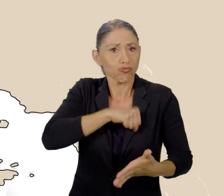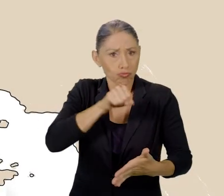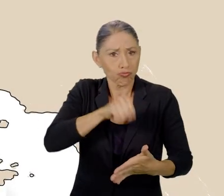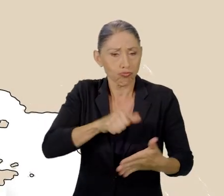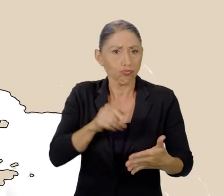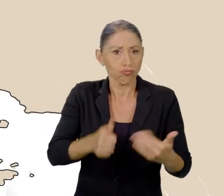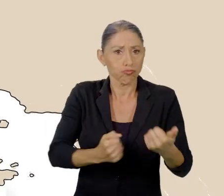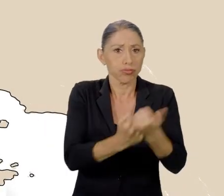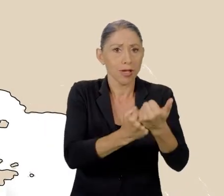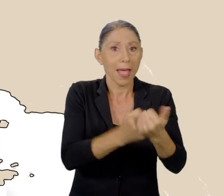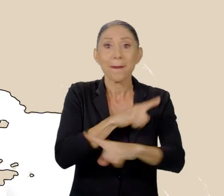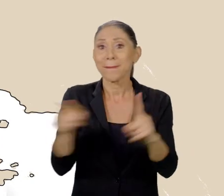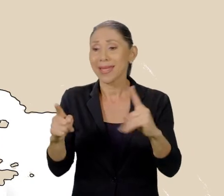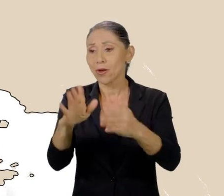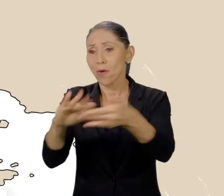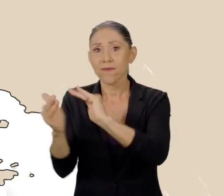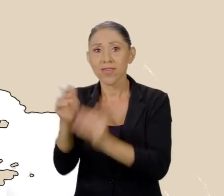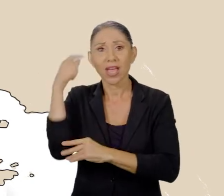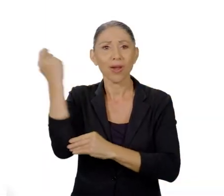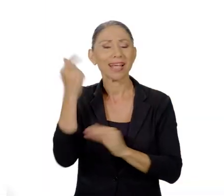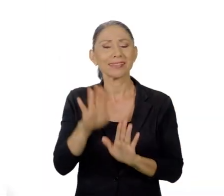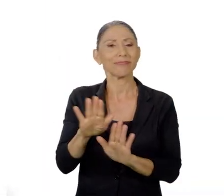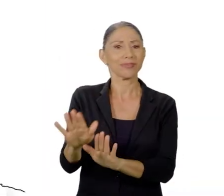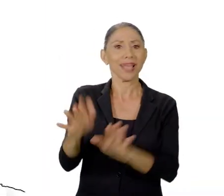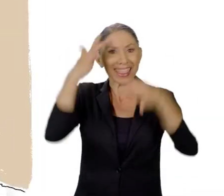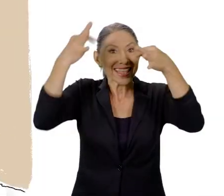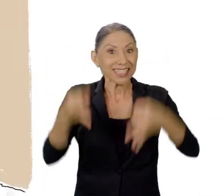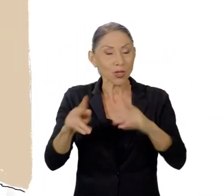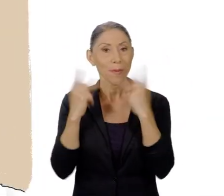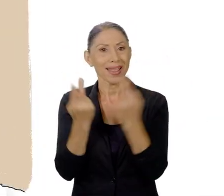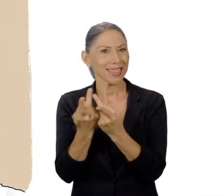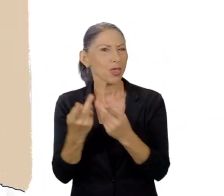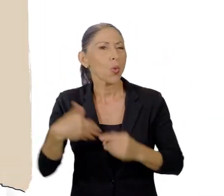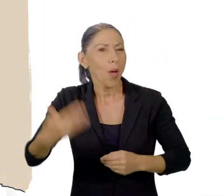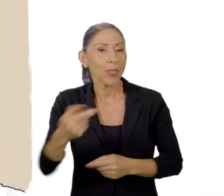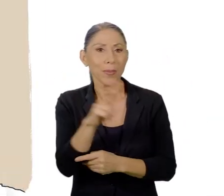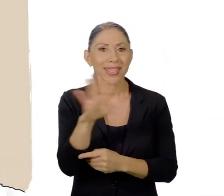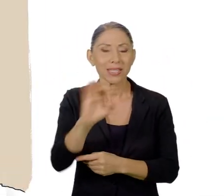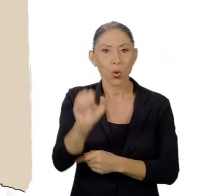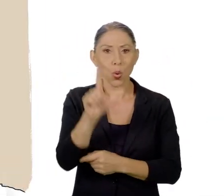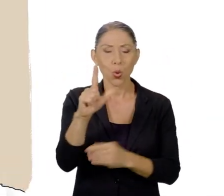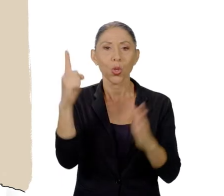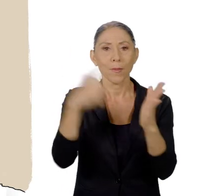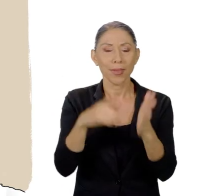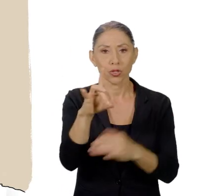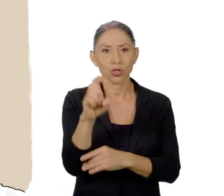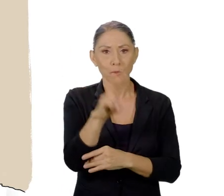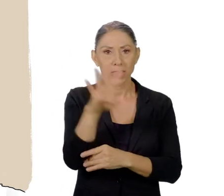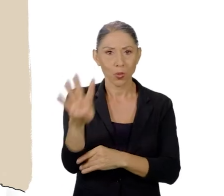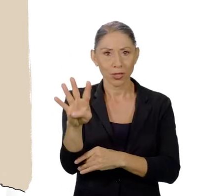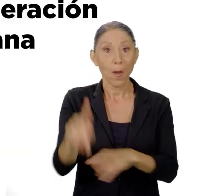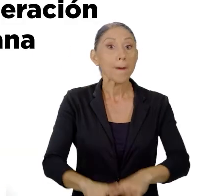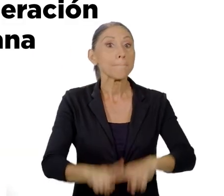Mientras que Villa Guanacaste declinó. La decisión del Partido de Nicoya fue el 25 de julio de 1824.